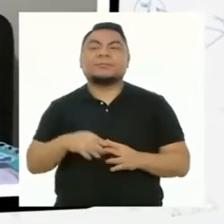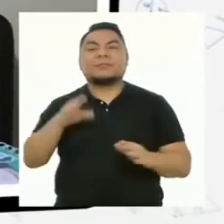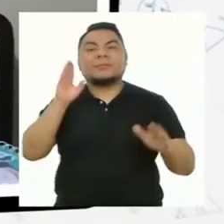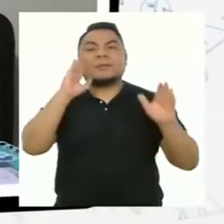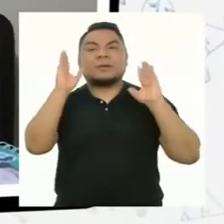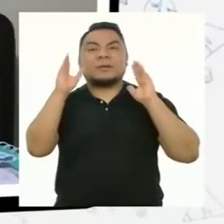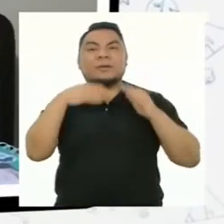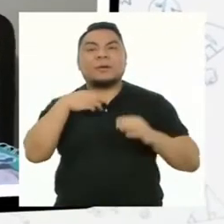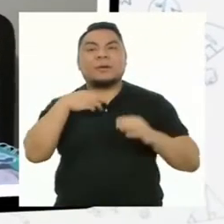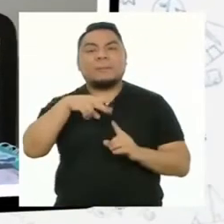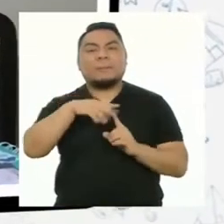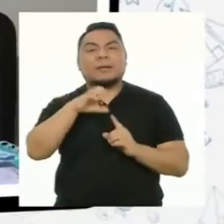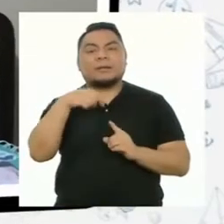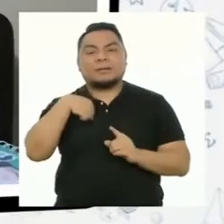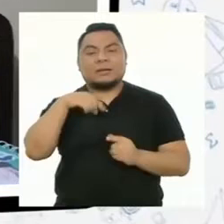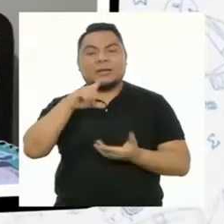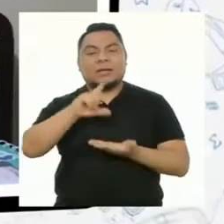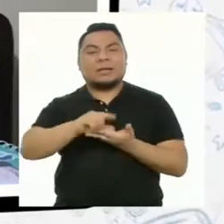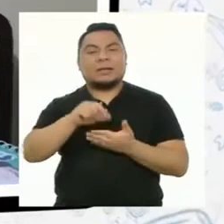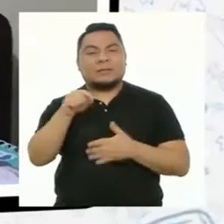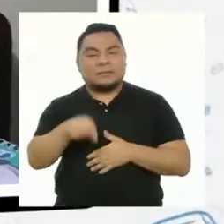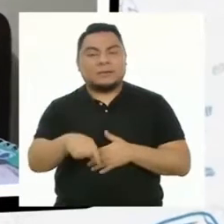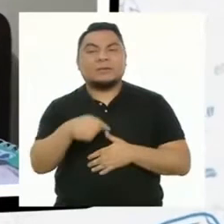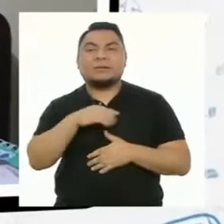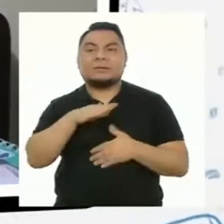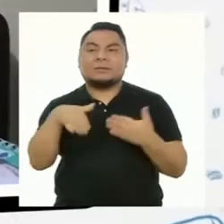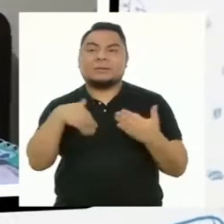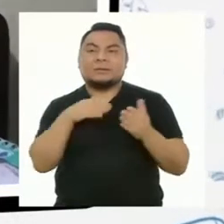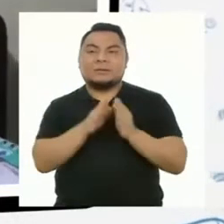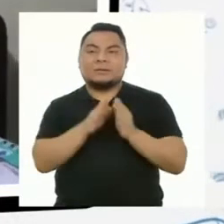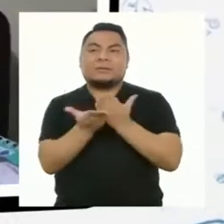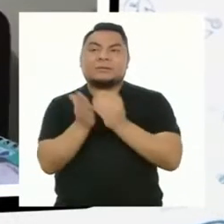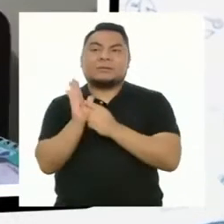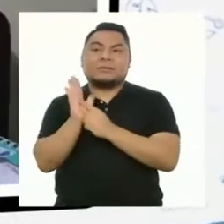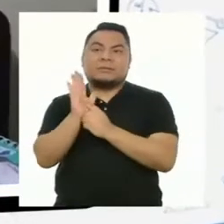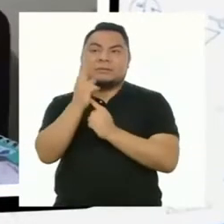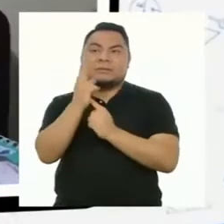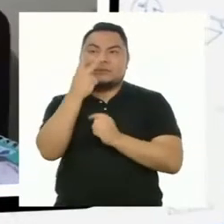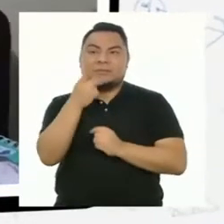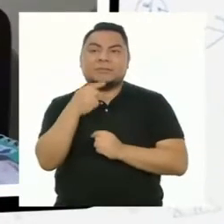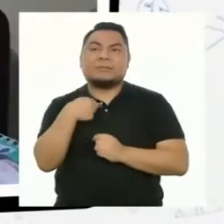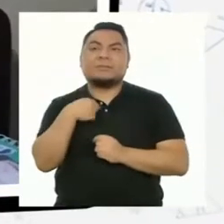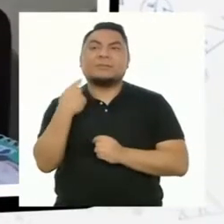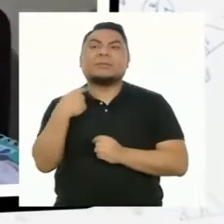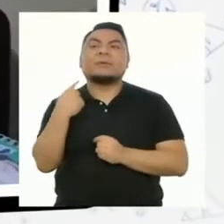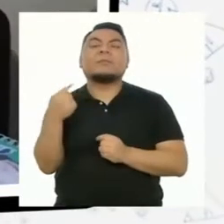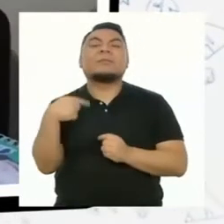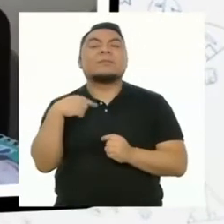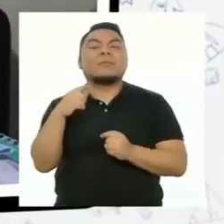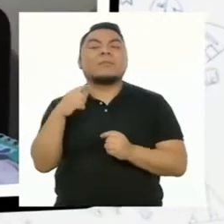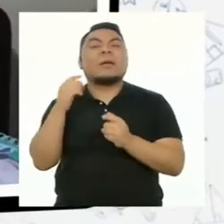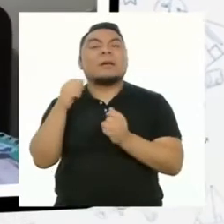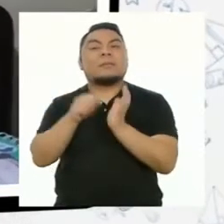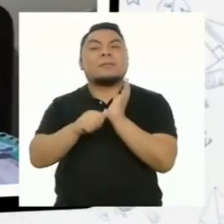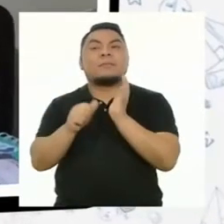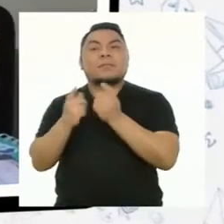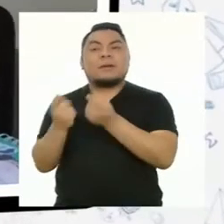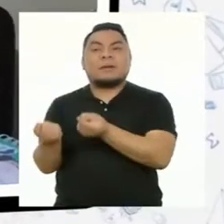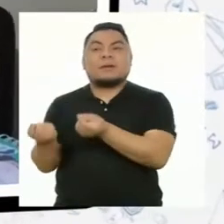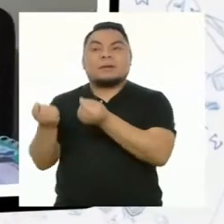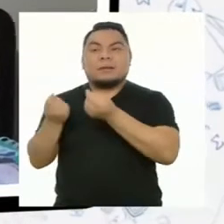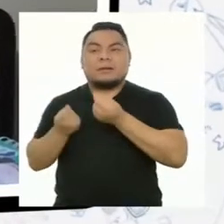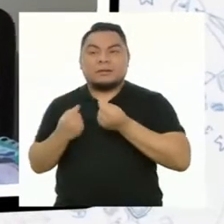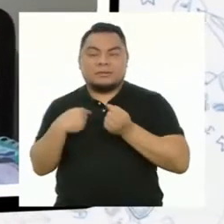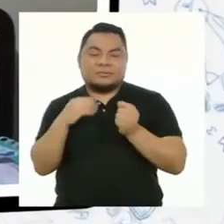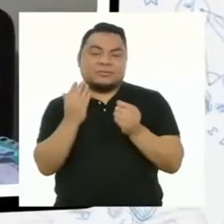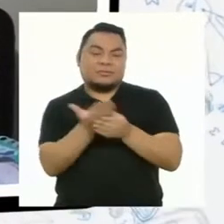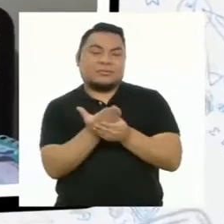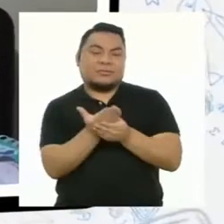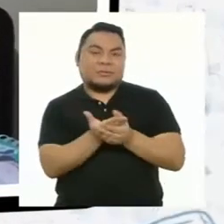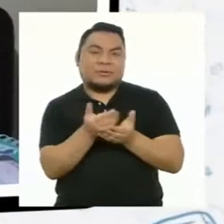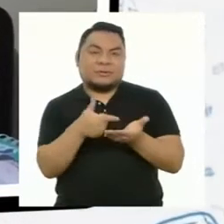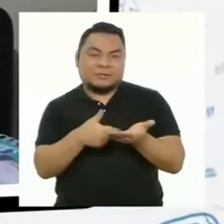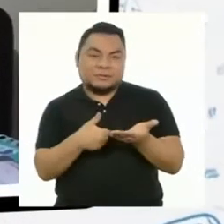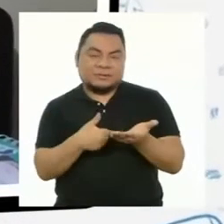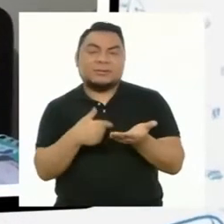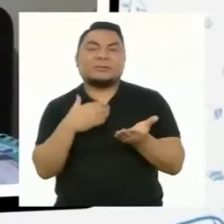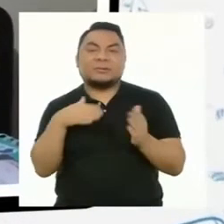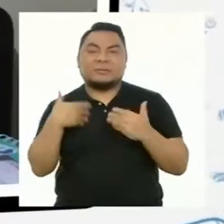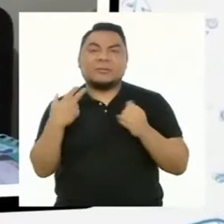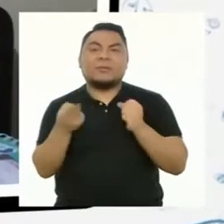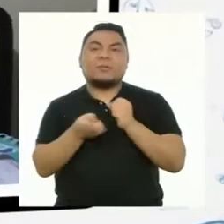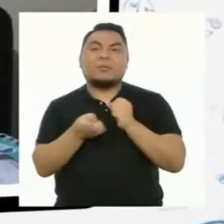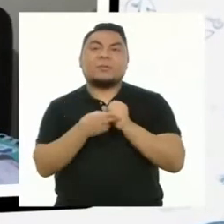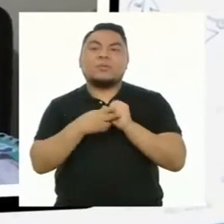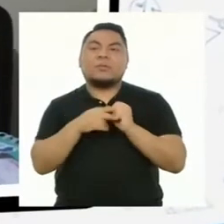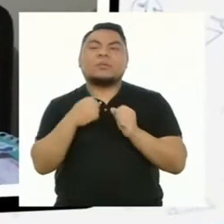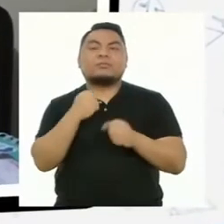Mateo y soy de la región Lima. Y aquí les muestro mi portafolio. Mi hermano me heredó su folder y yo lo estoy utilizando como portafolio para poder